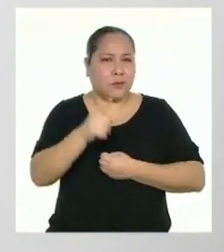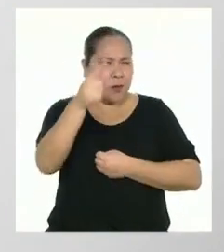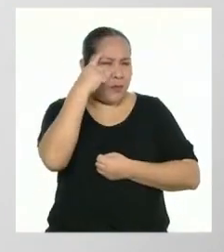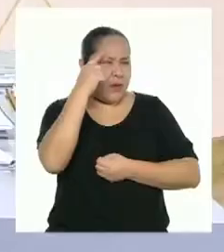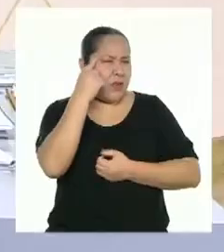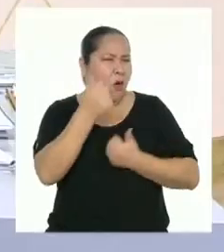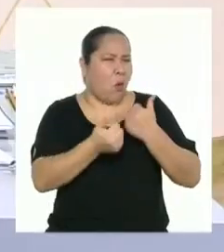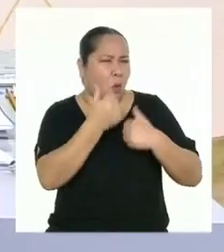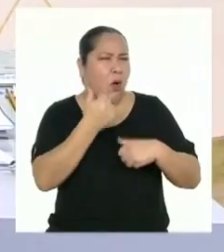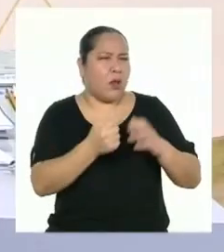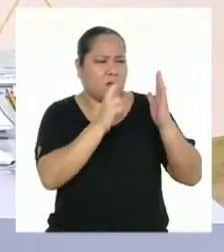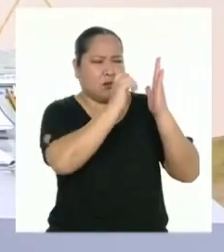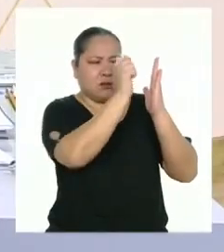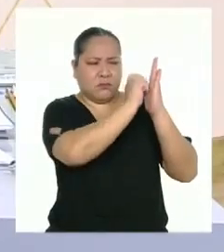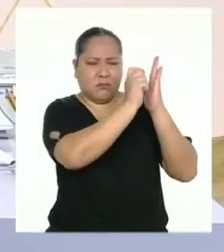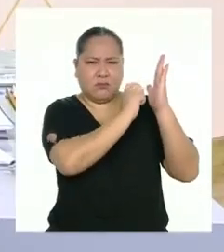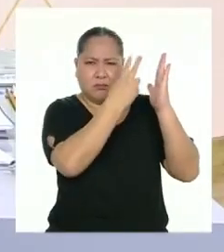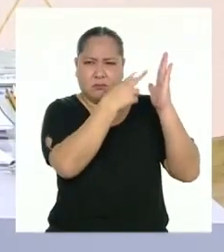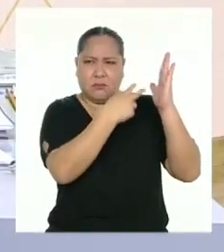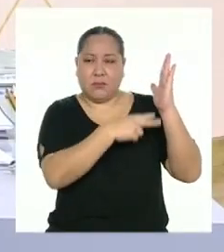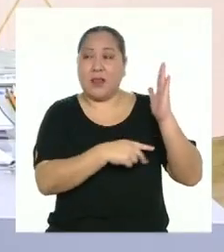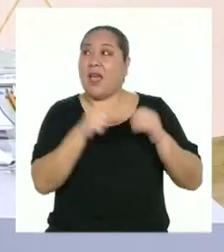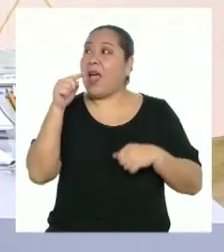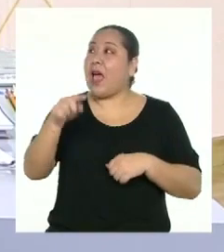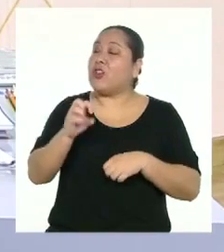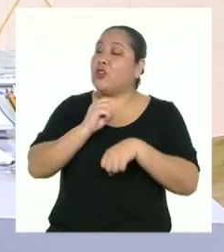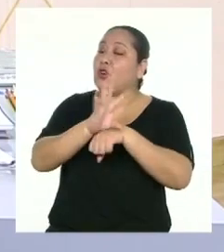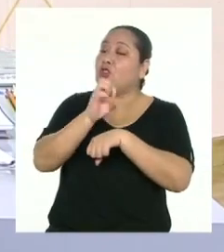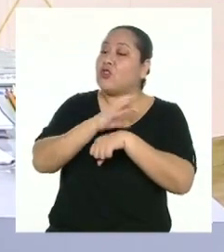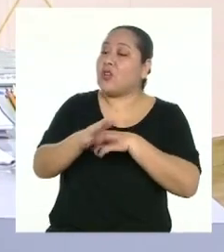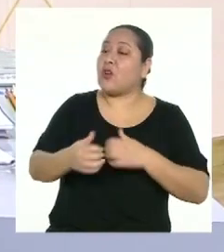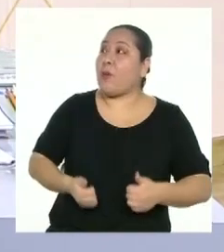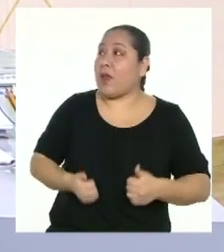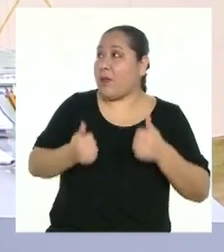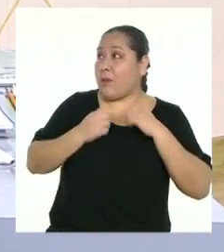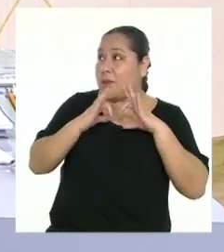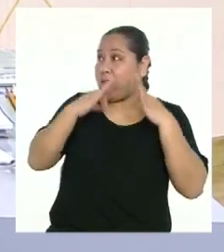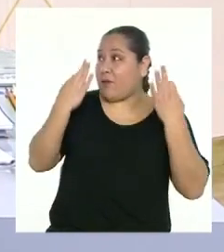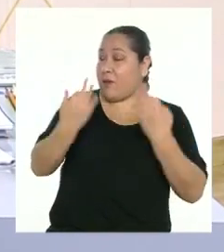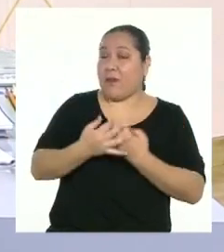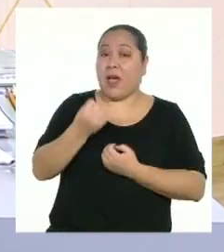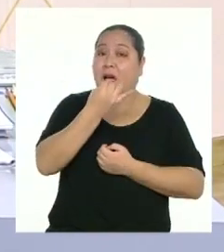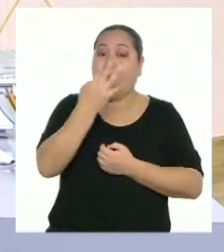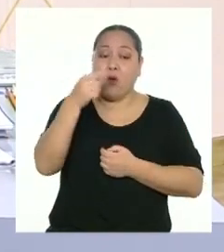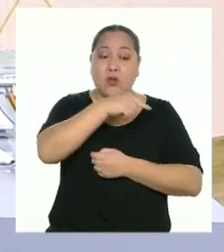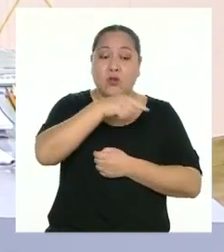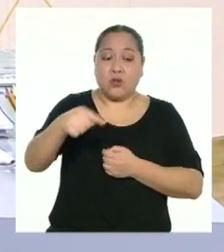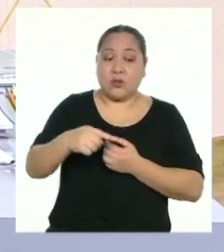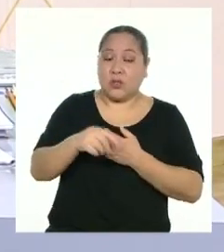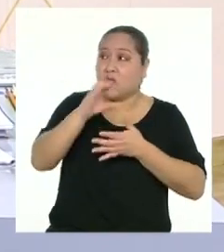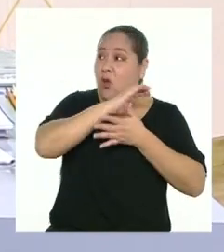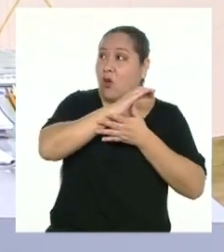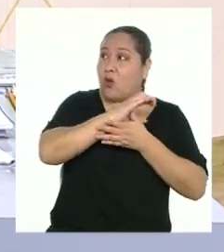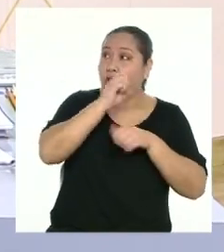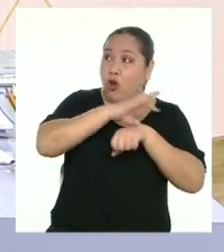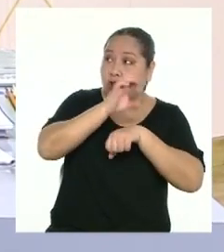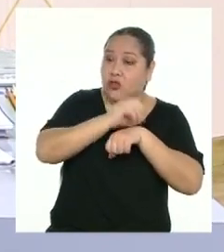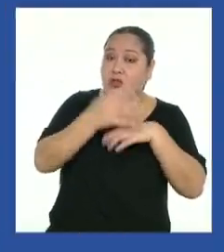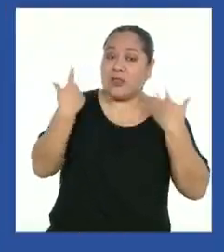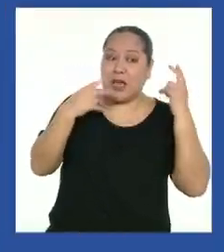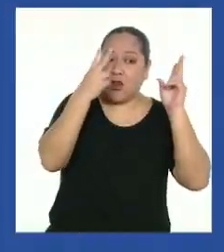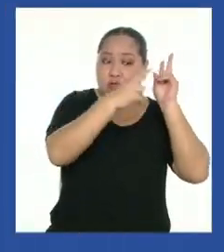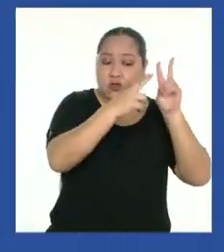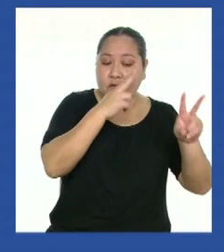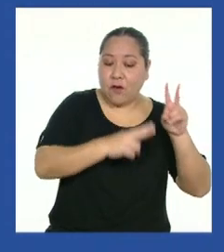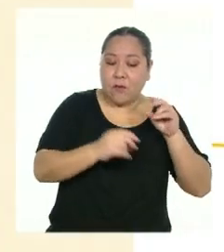texto? Pues trata de consejos para la convivencia en familia. Algunos de estos consejos ya los podemos ver en los